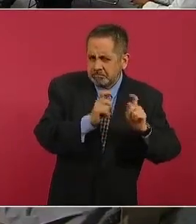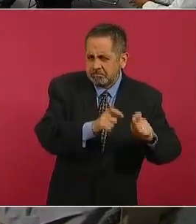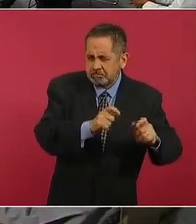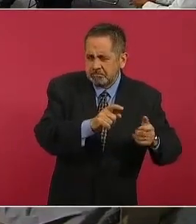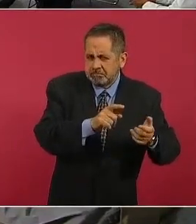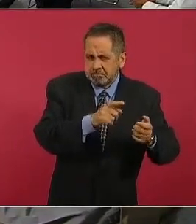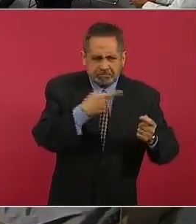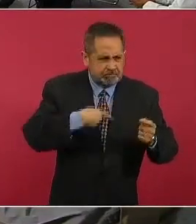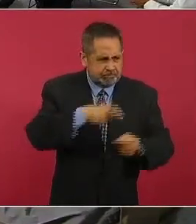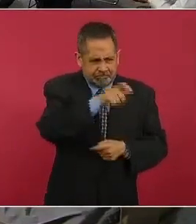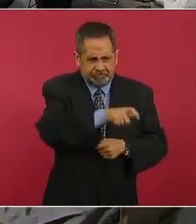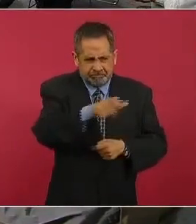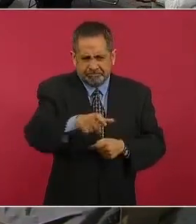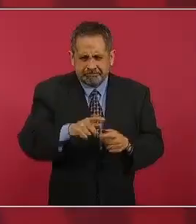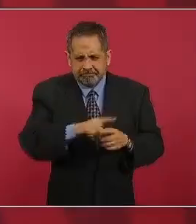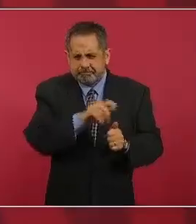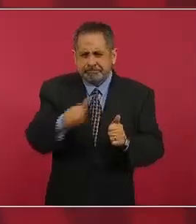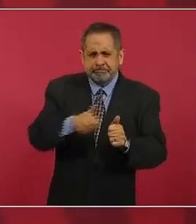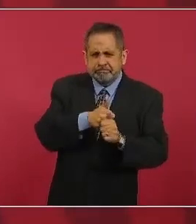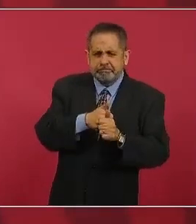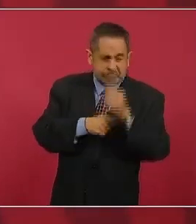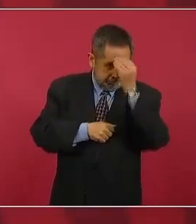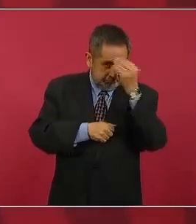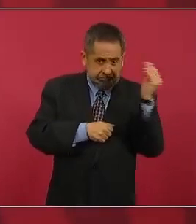ahora sí que de parte de quién